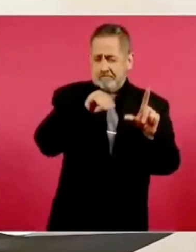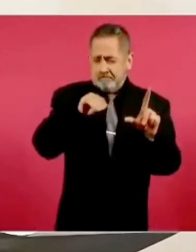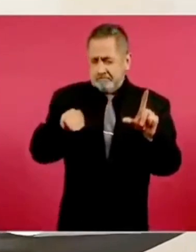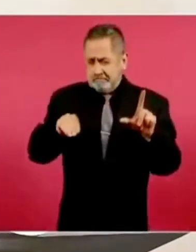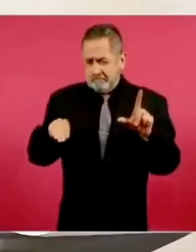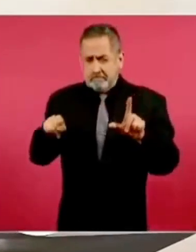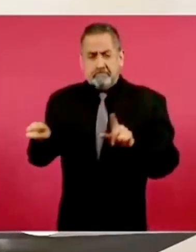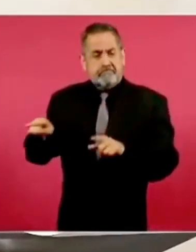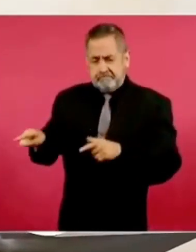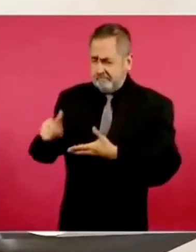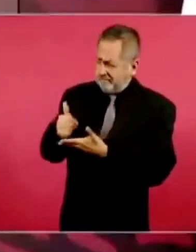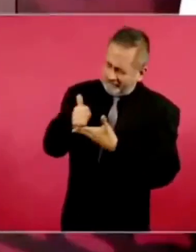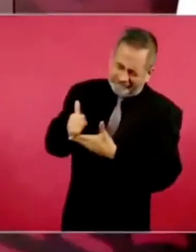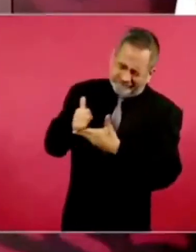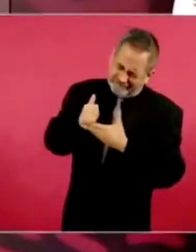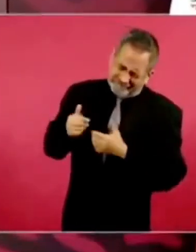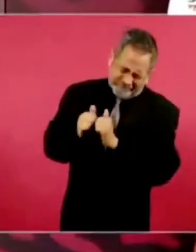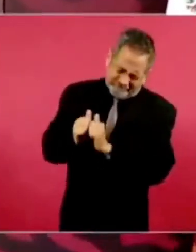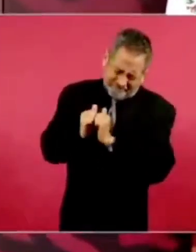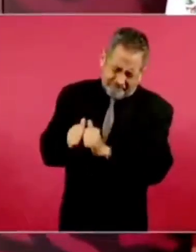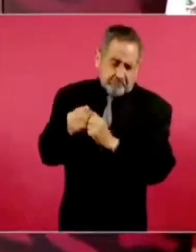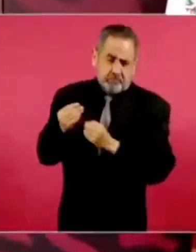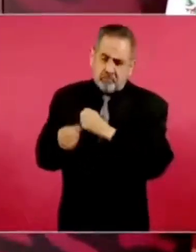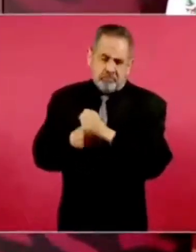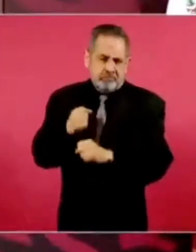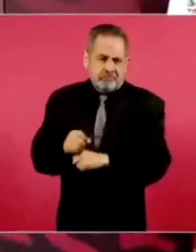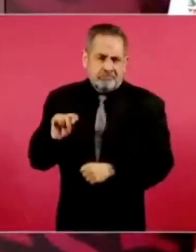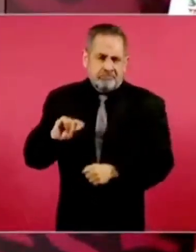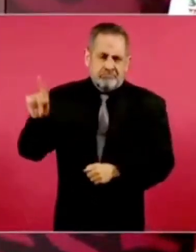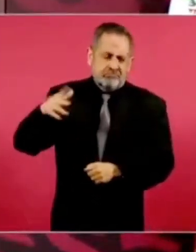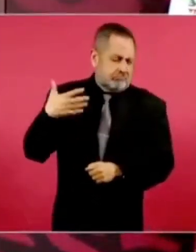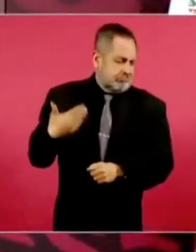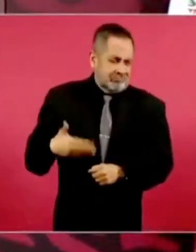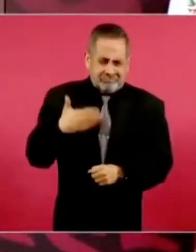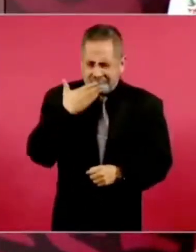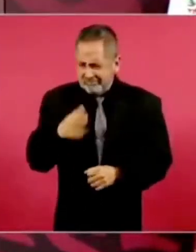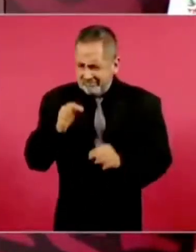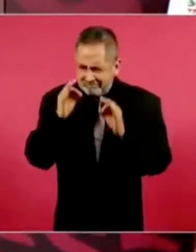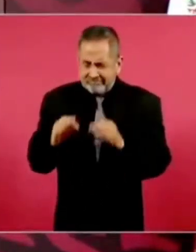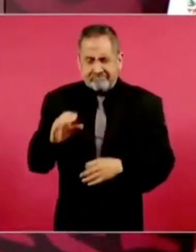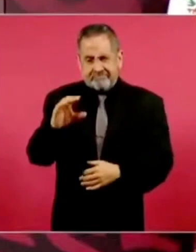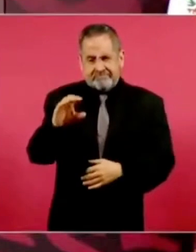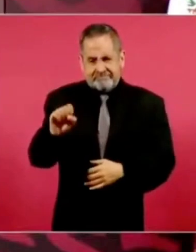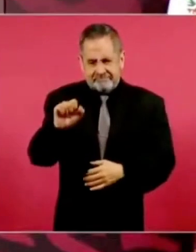tiempo, de primera, César, para